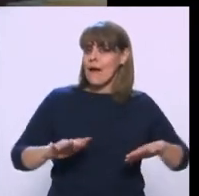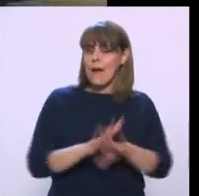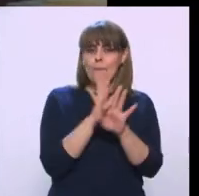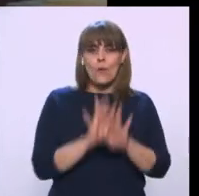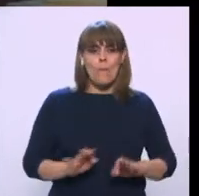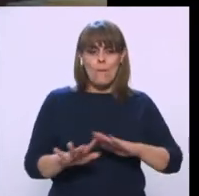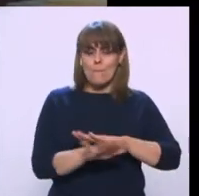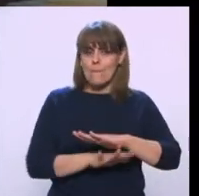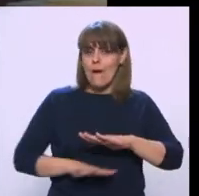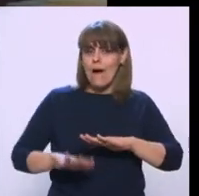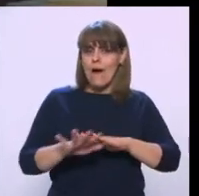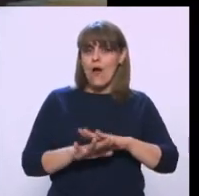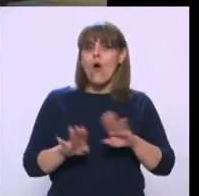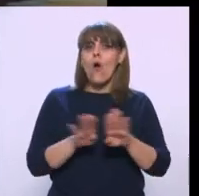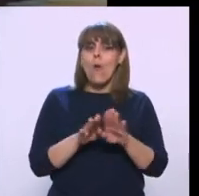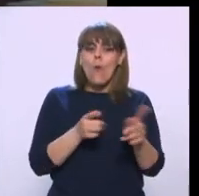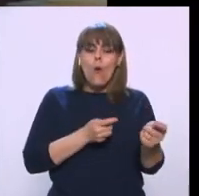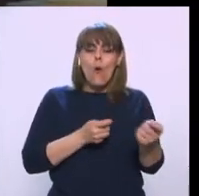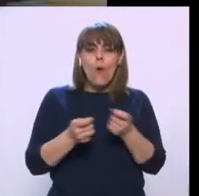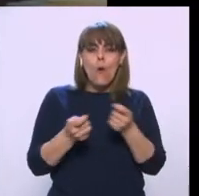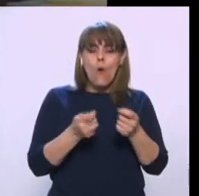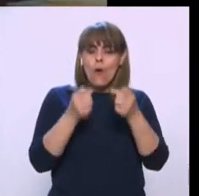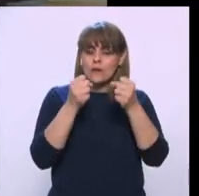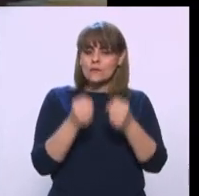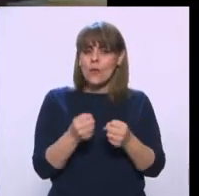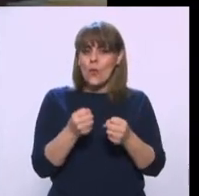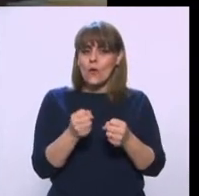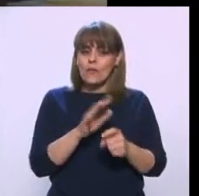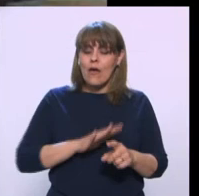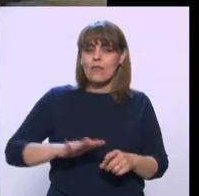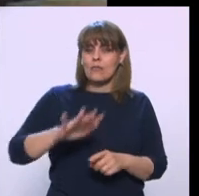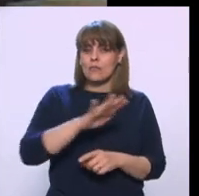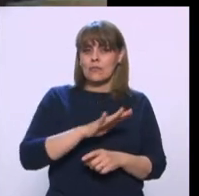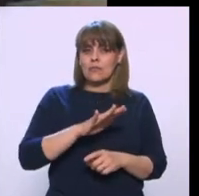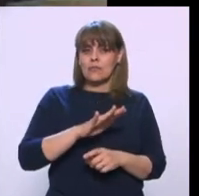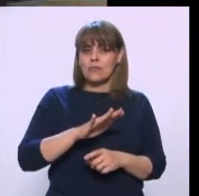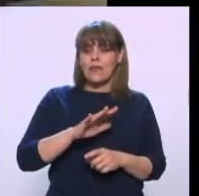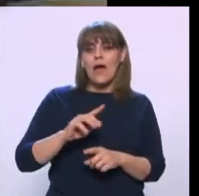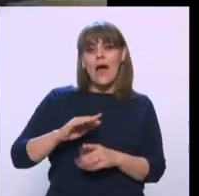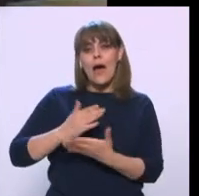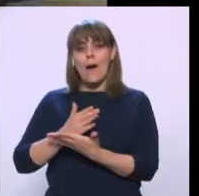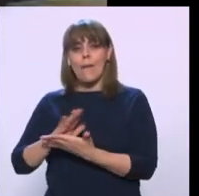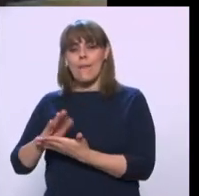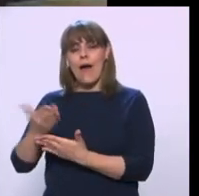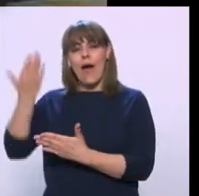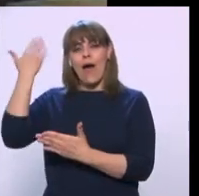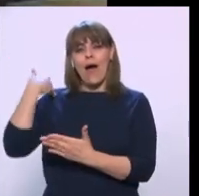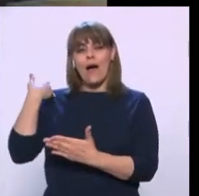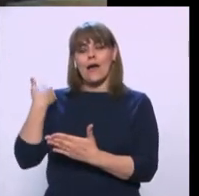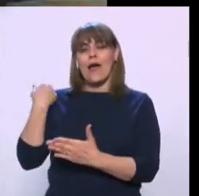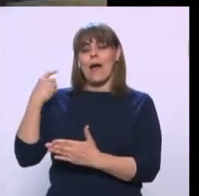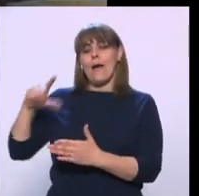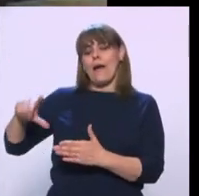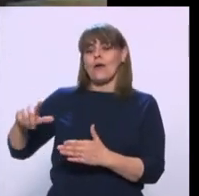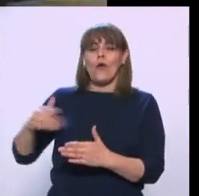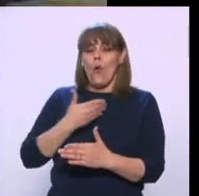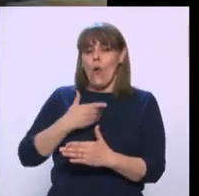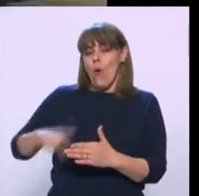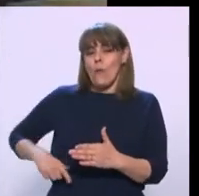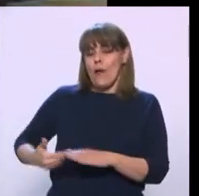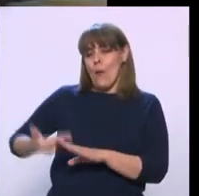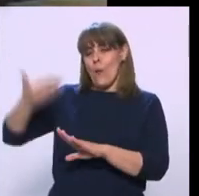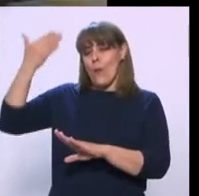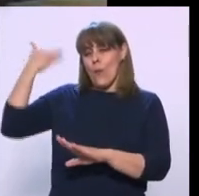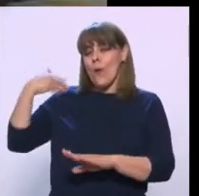la gestión de la seguridad pública en relación a lo que había ocurrido en sexenios anteriores, ¿no? De